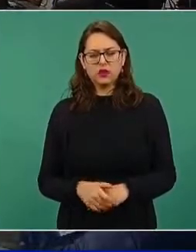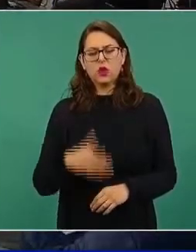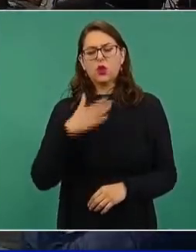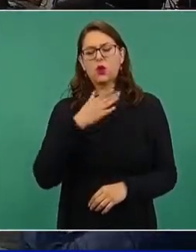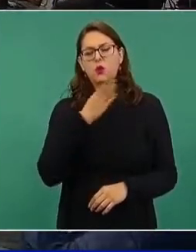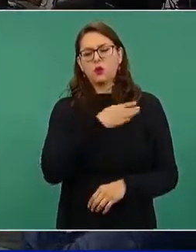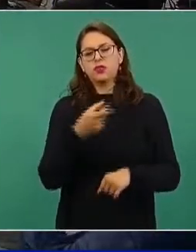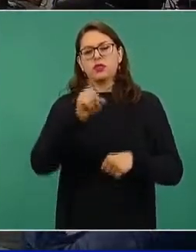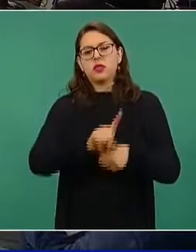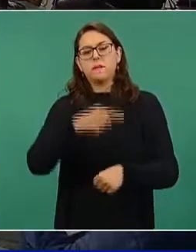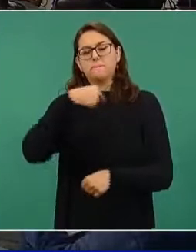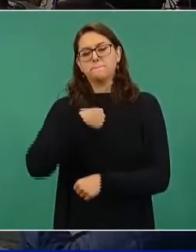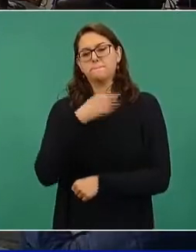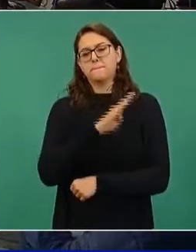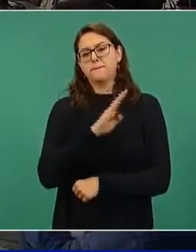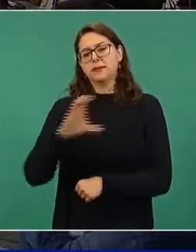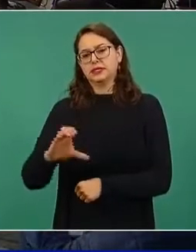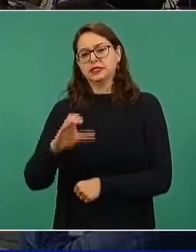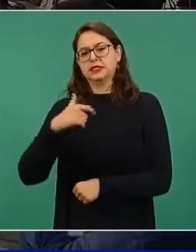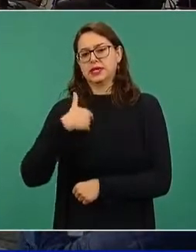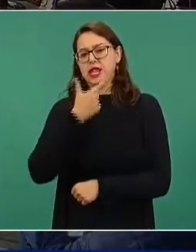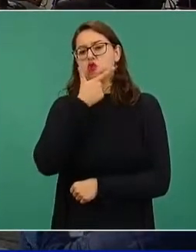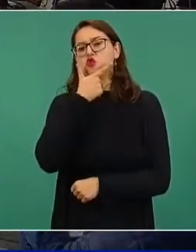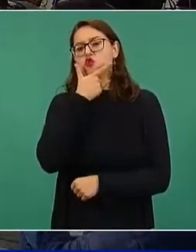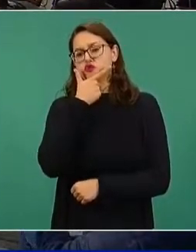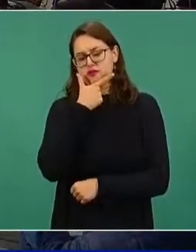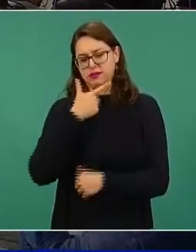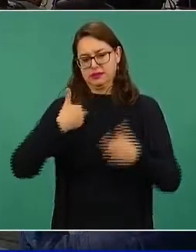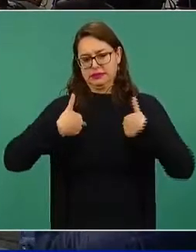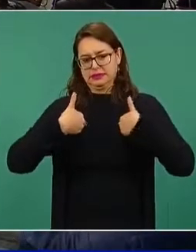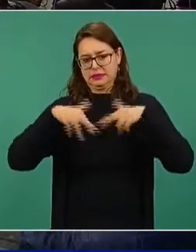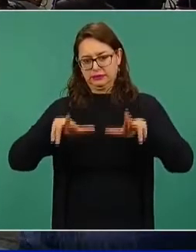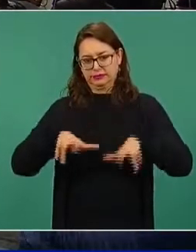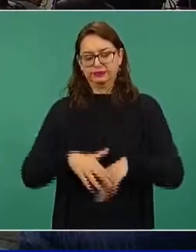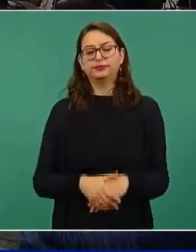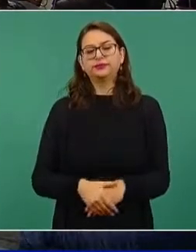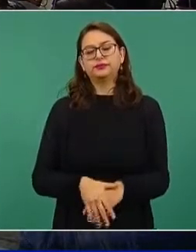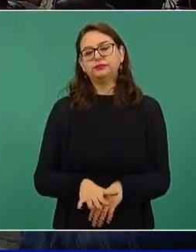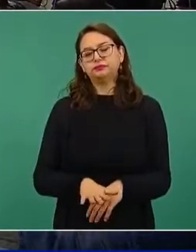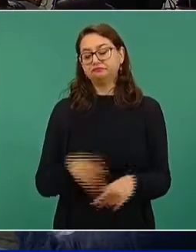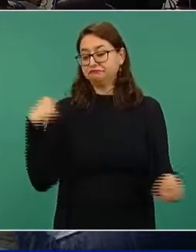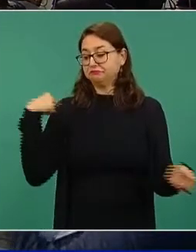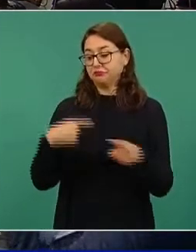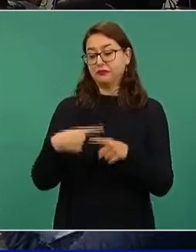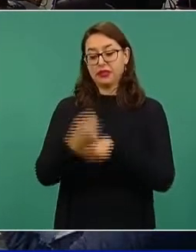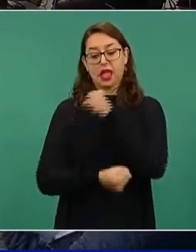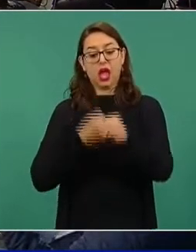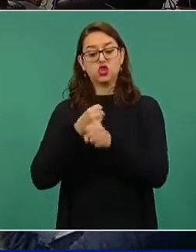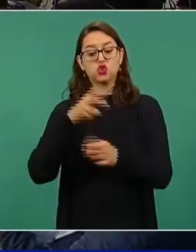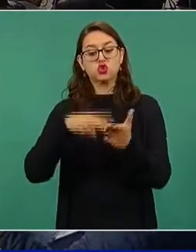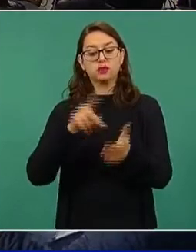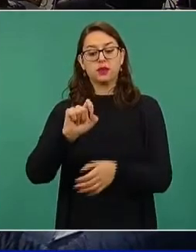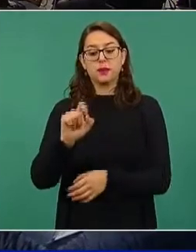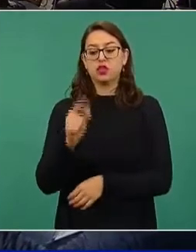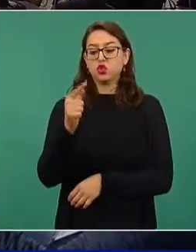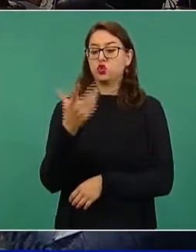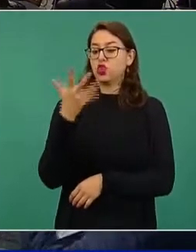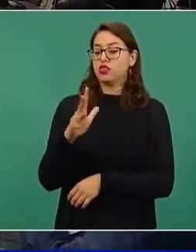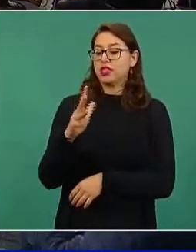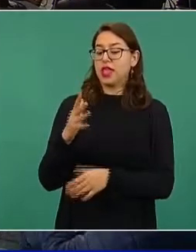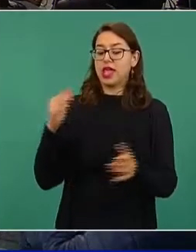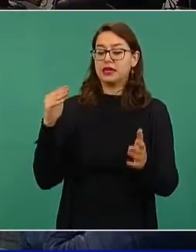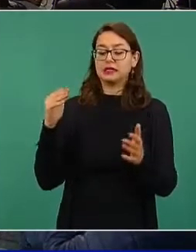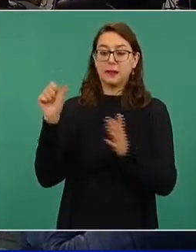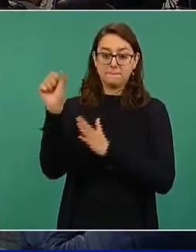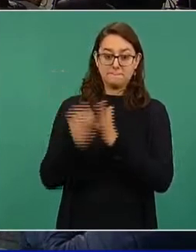En los primeros 10 meses de este año, México ha recibido una cifra récord de